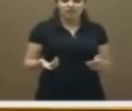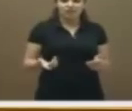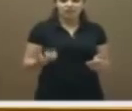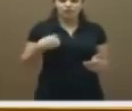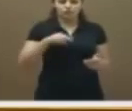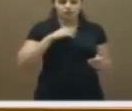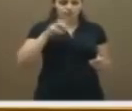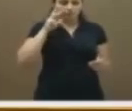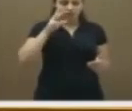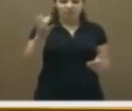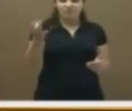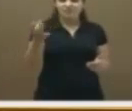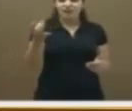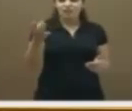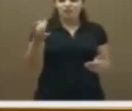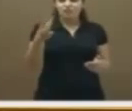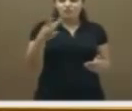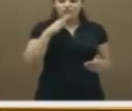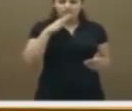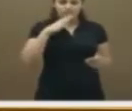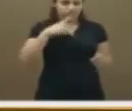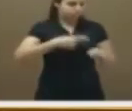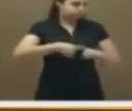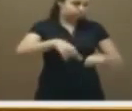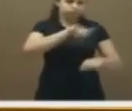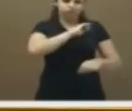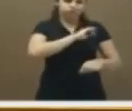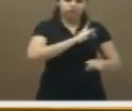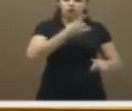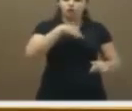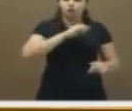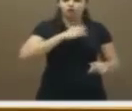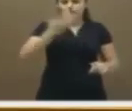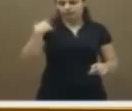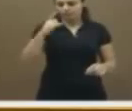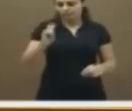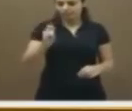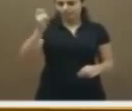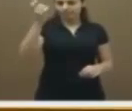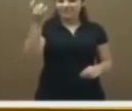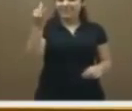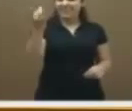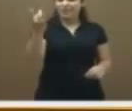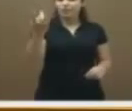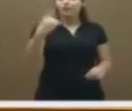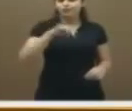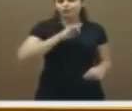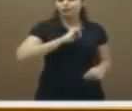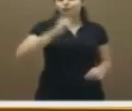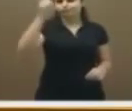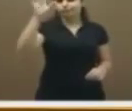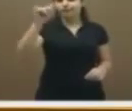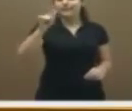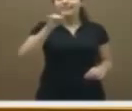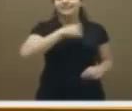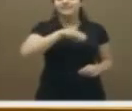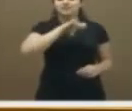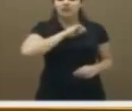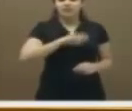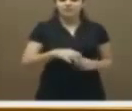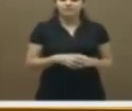con un déficit desbocado, hemos sido campeones del déficit este año en España